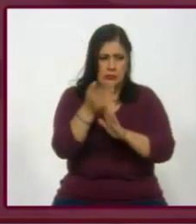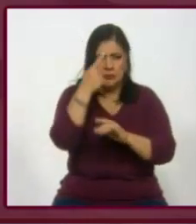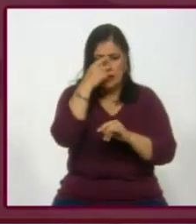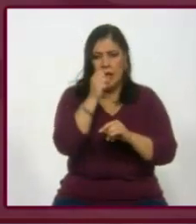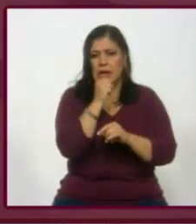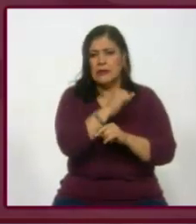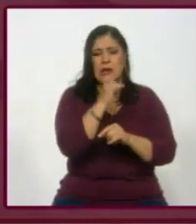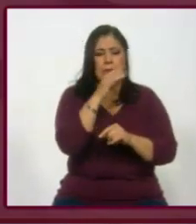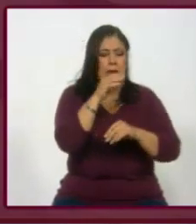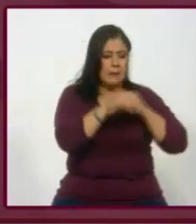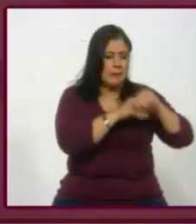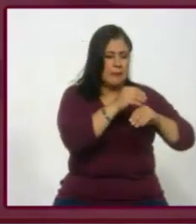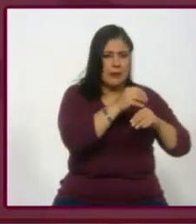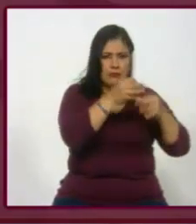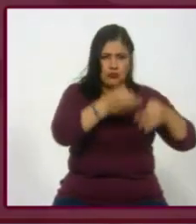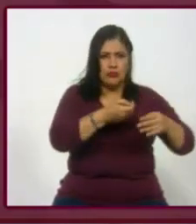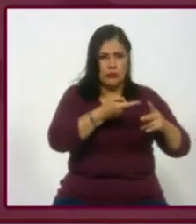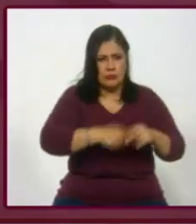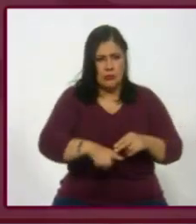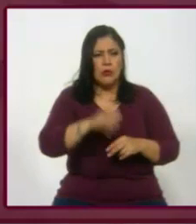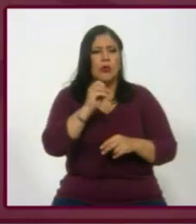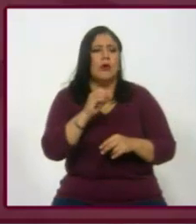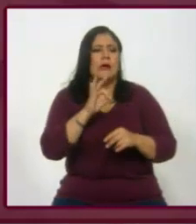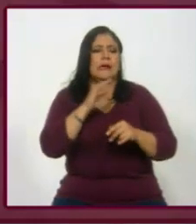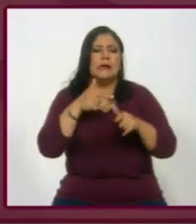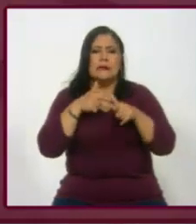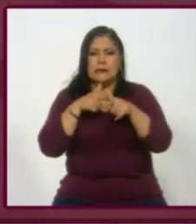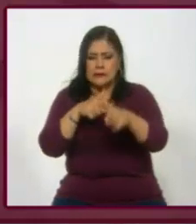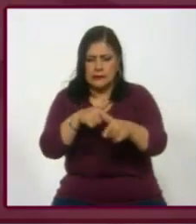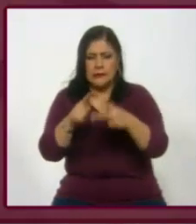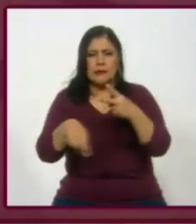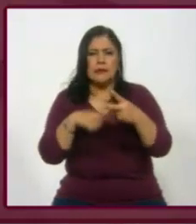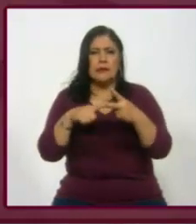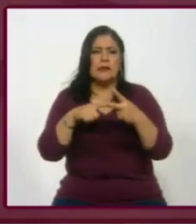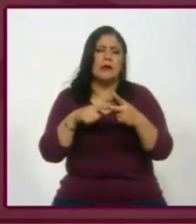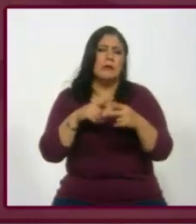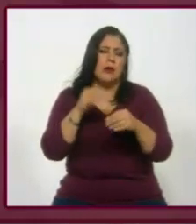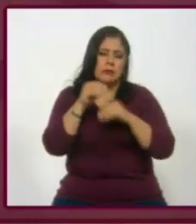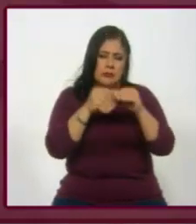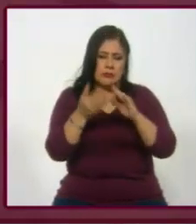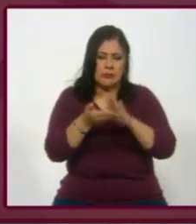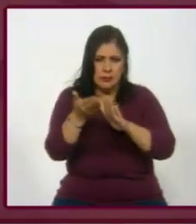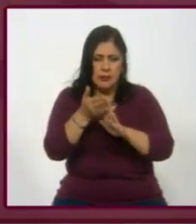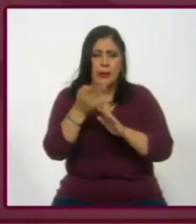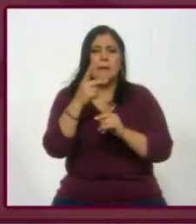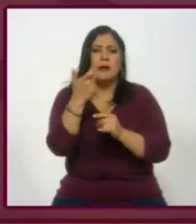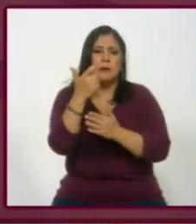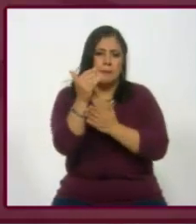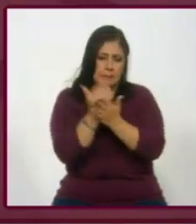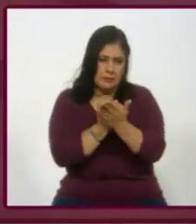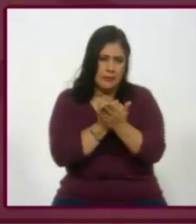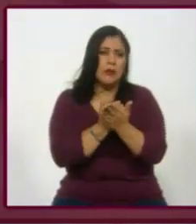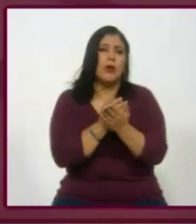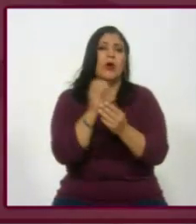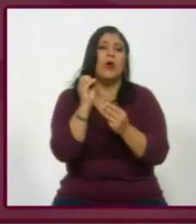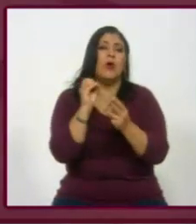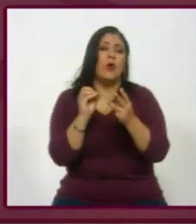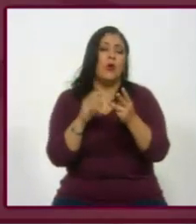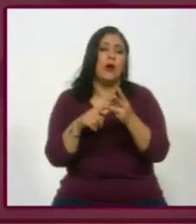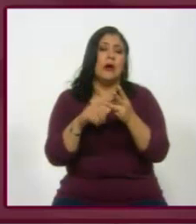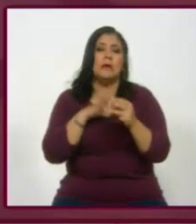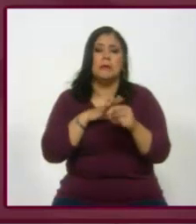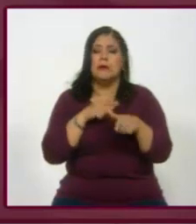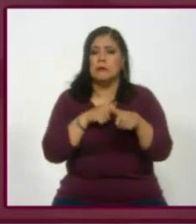y como se diseñó originalmente, seguir con la construcción del nuevo aeropuerto, pero reduciendo los costos, o mantener el aeropuerto